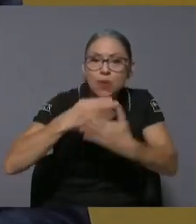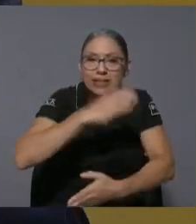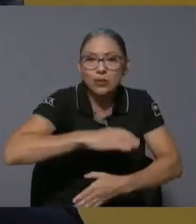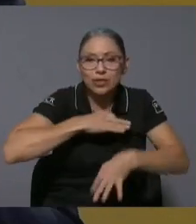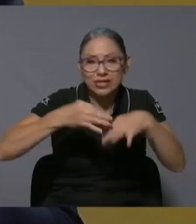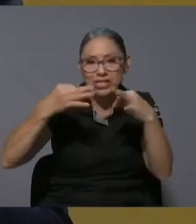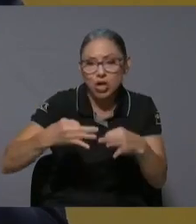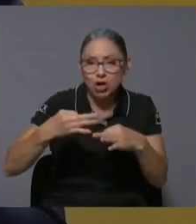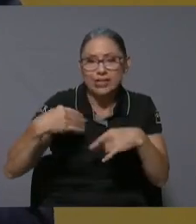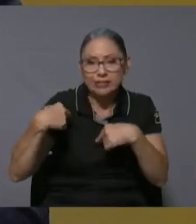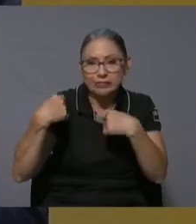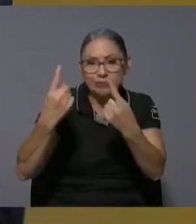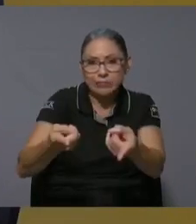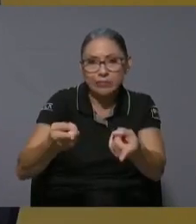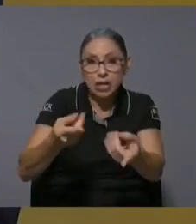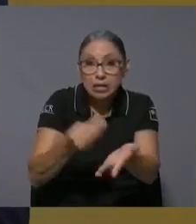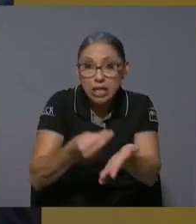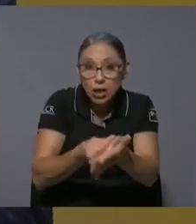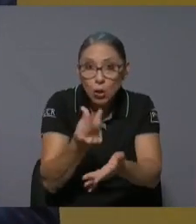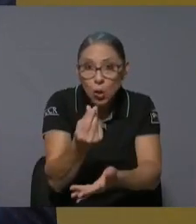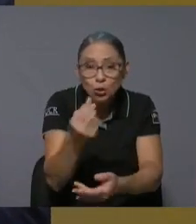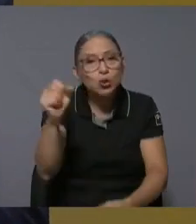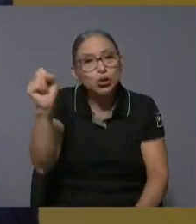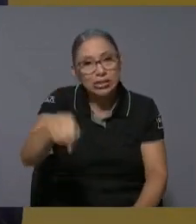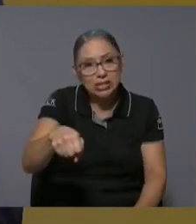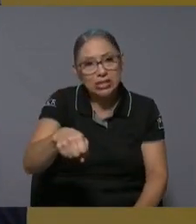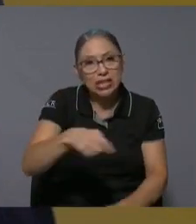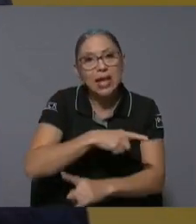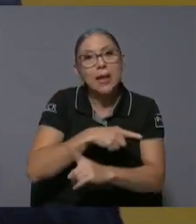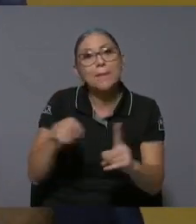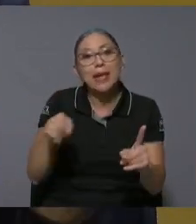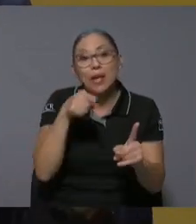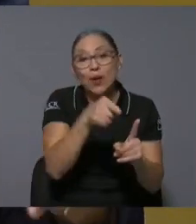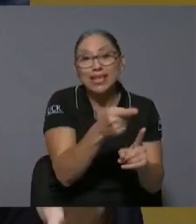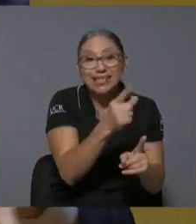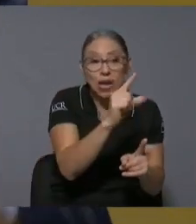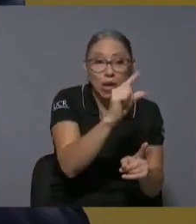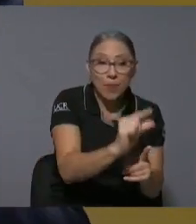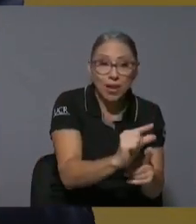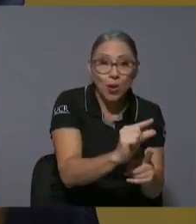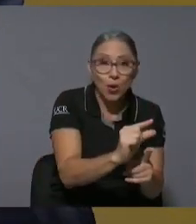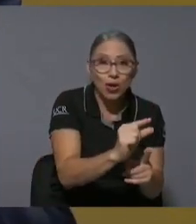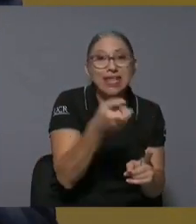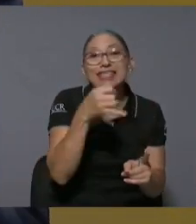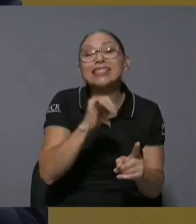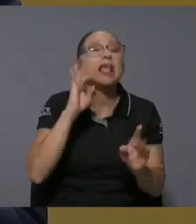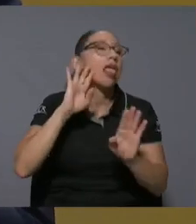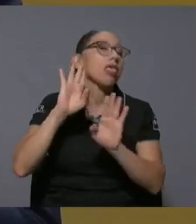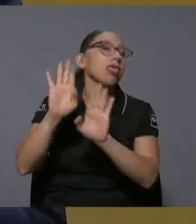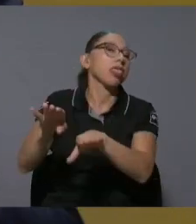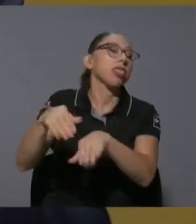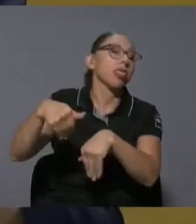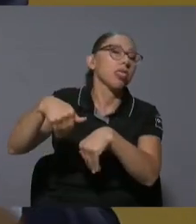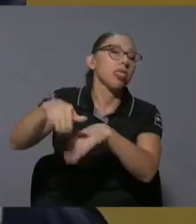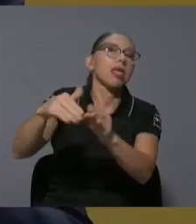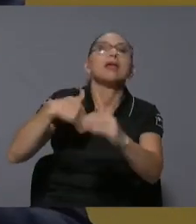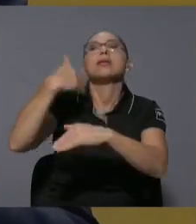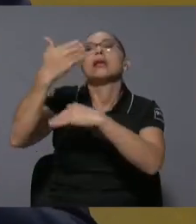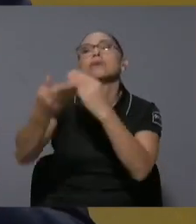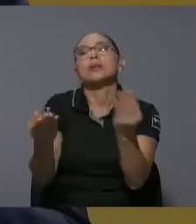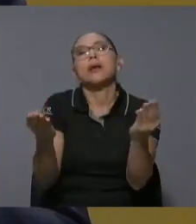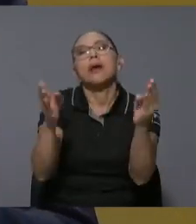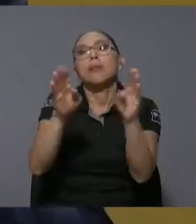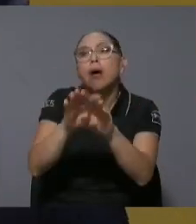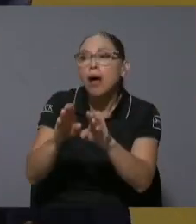tiene un costo pero es todavía menor que el costo de dejarlo abandonado en lo que implica encierres para el sector